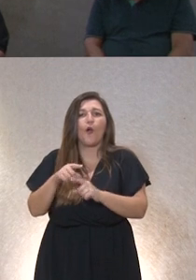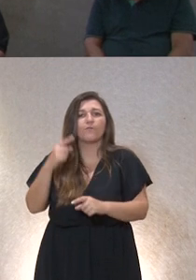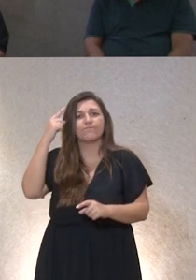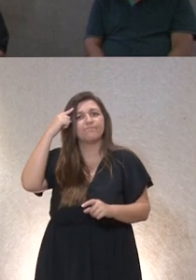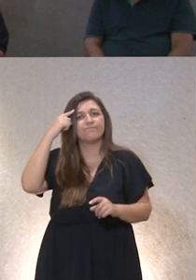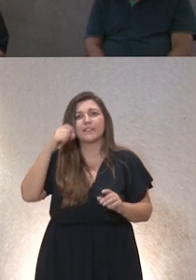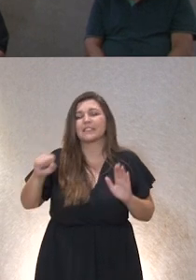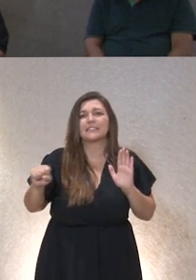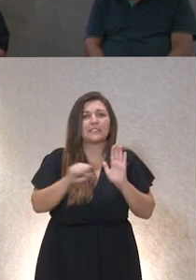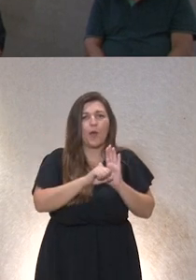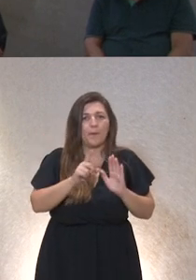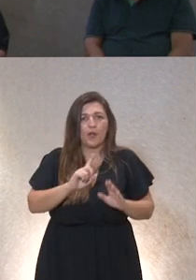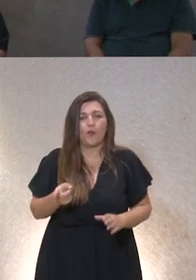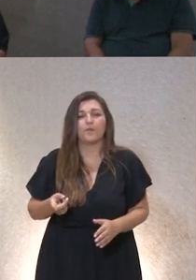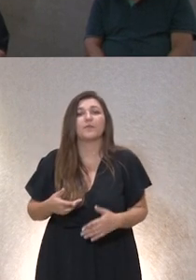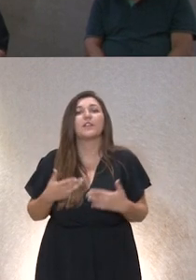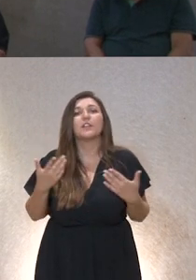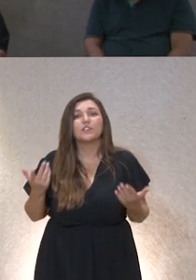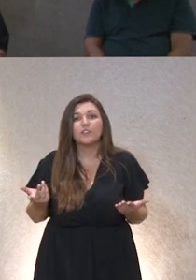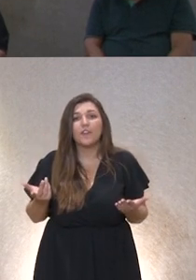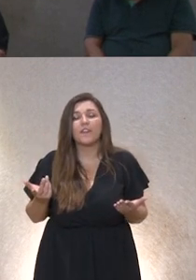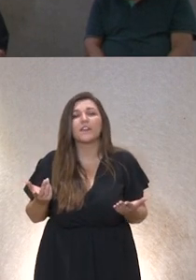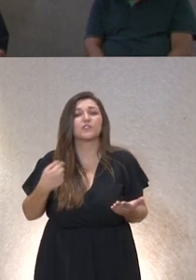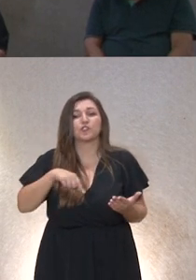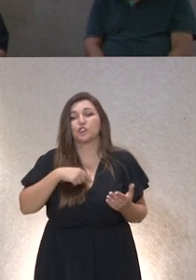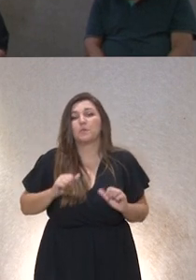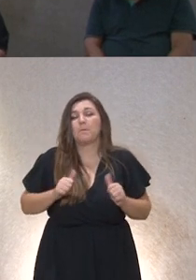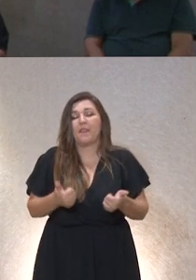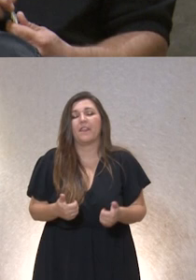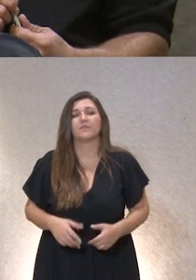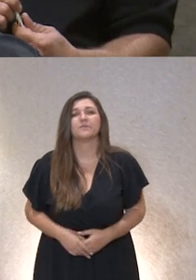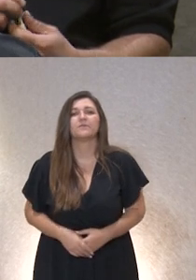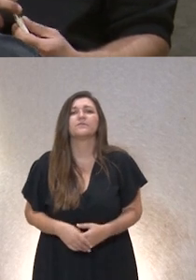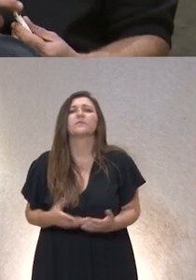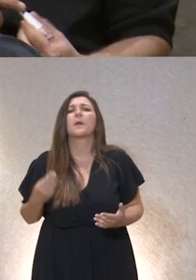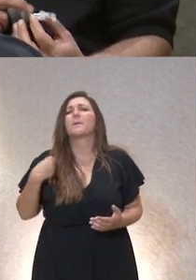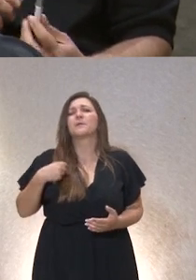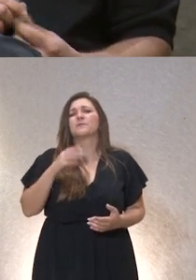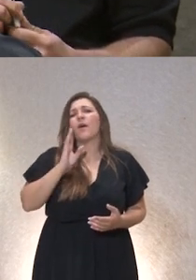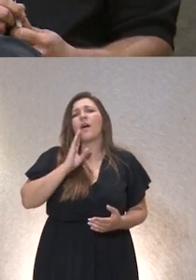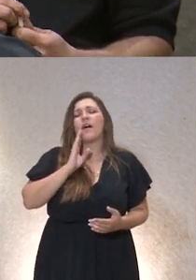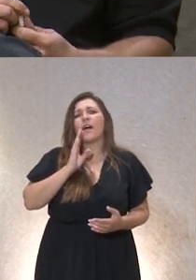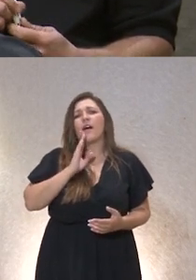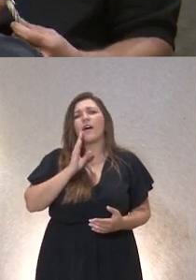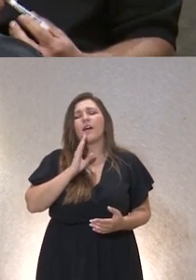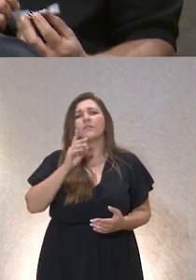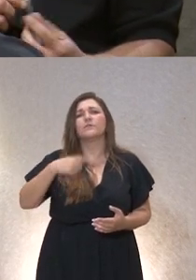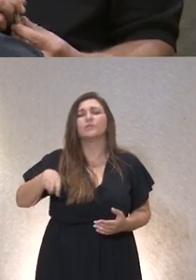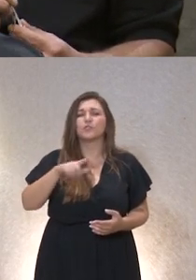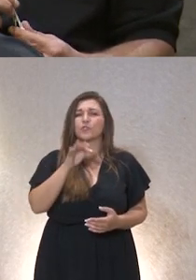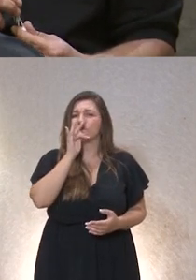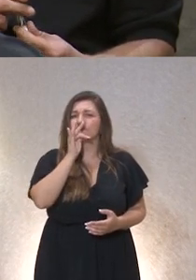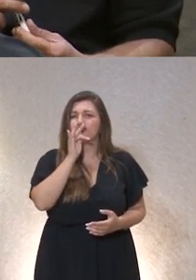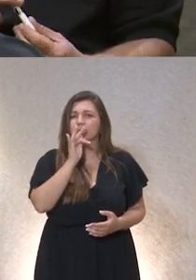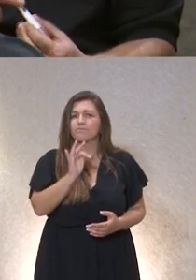apoyar por lo tanto nos embarcamos como dije antes desde el compromiso porque aparentemente